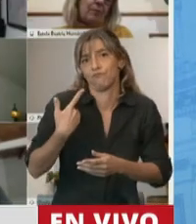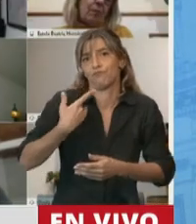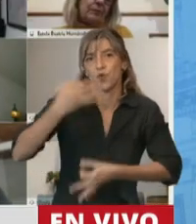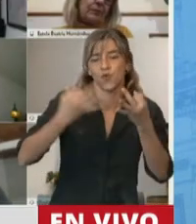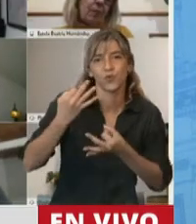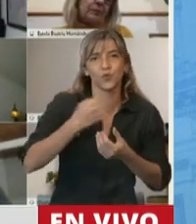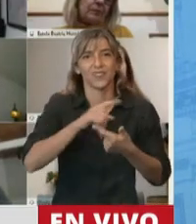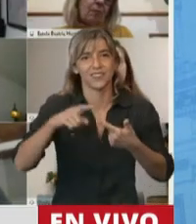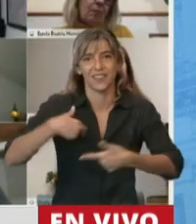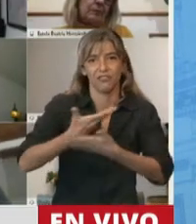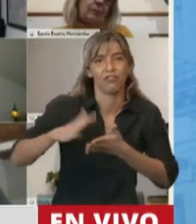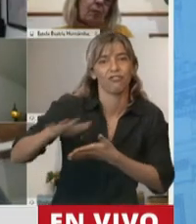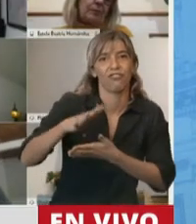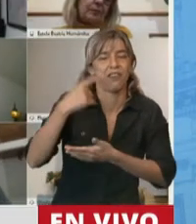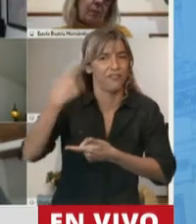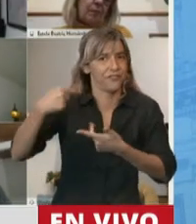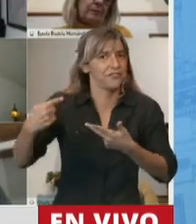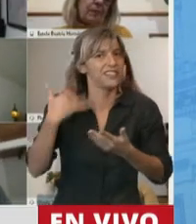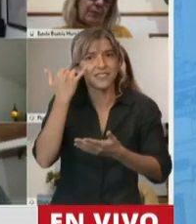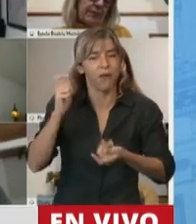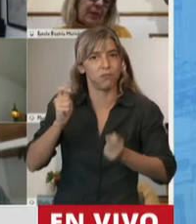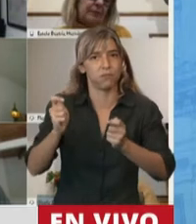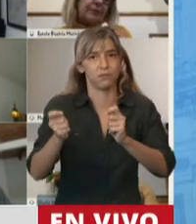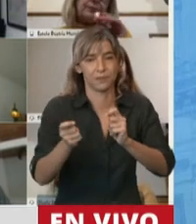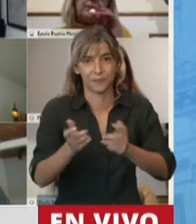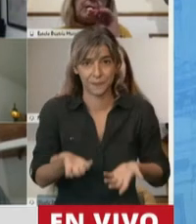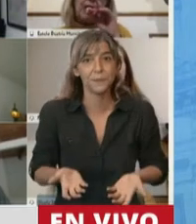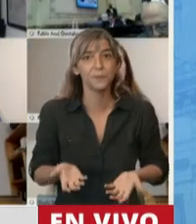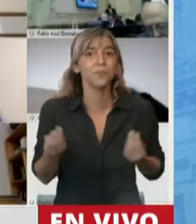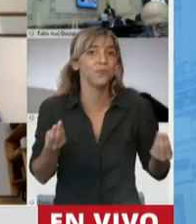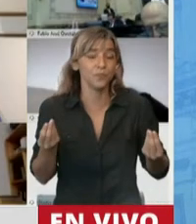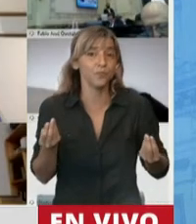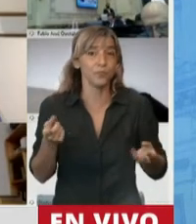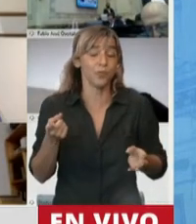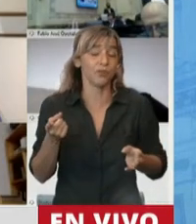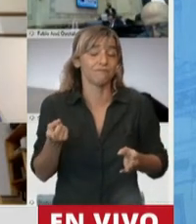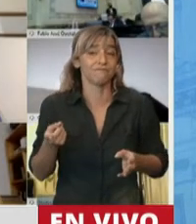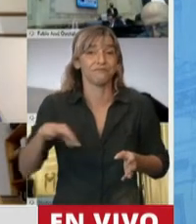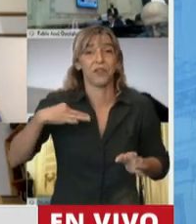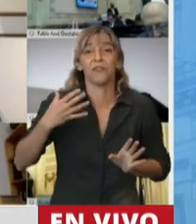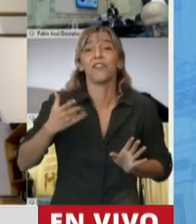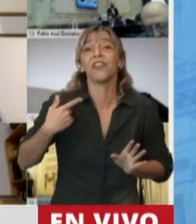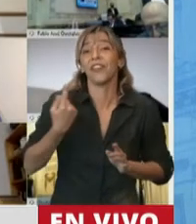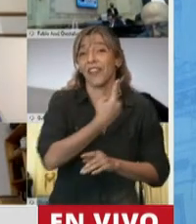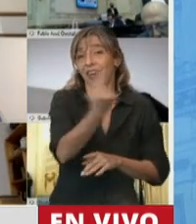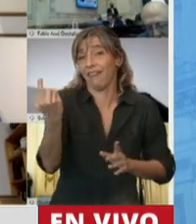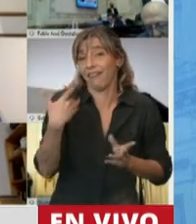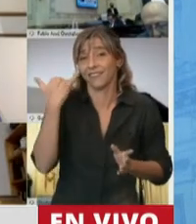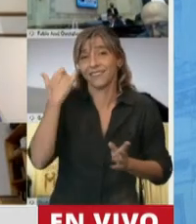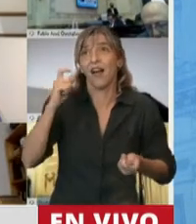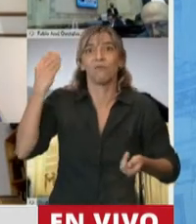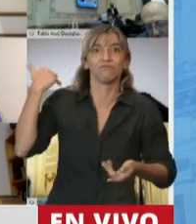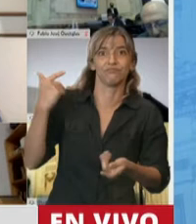todos los aspectos de la vida humana, hoy palpamos, por así decirlo,